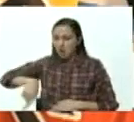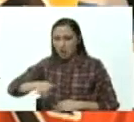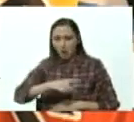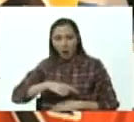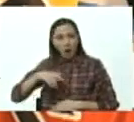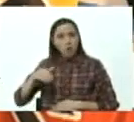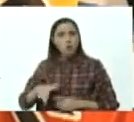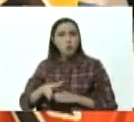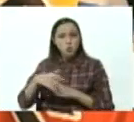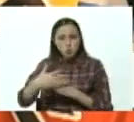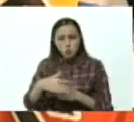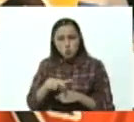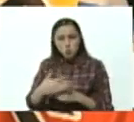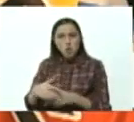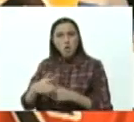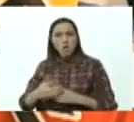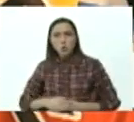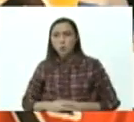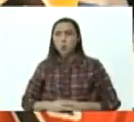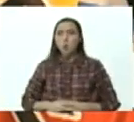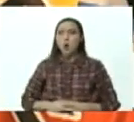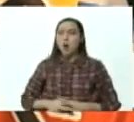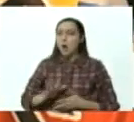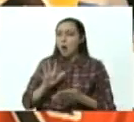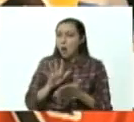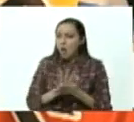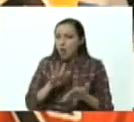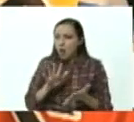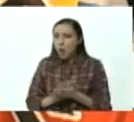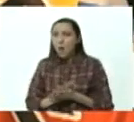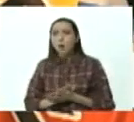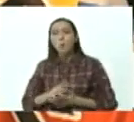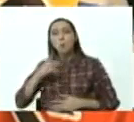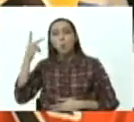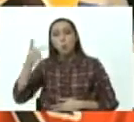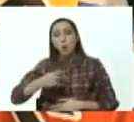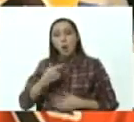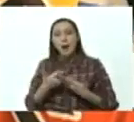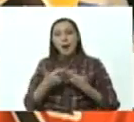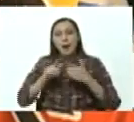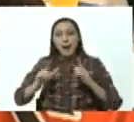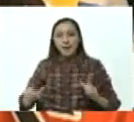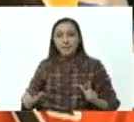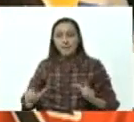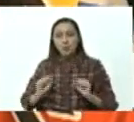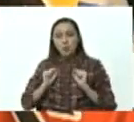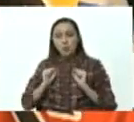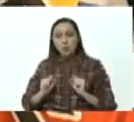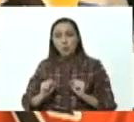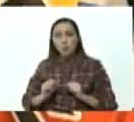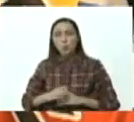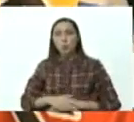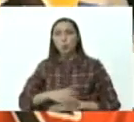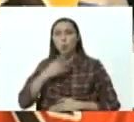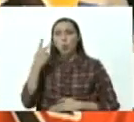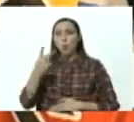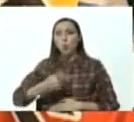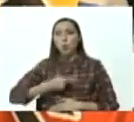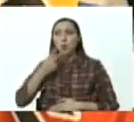de estabilidad política de libertad plena política